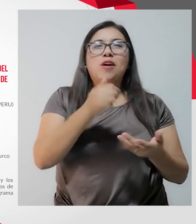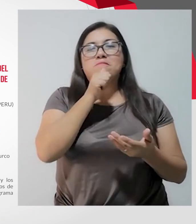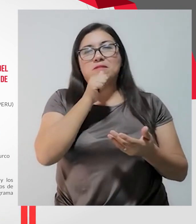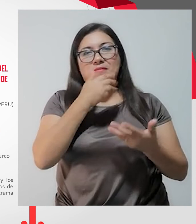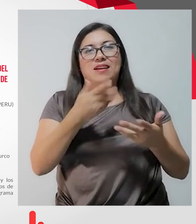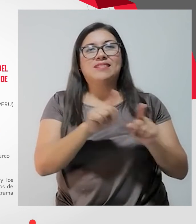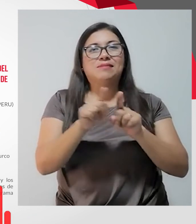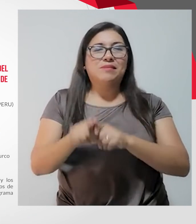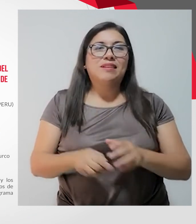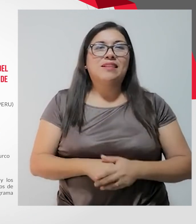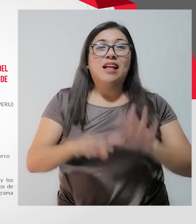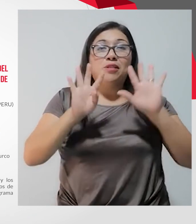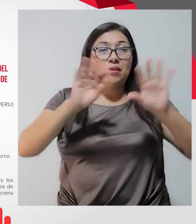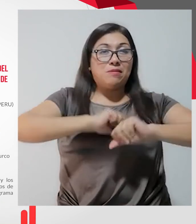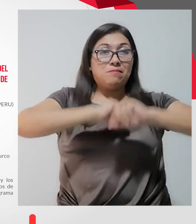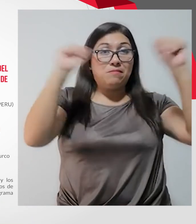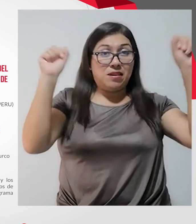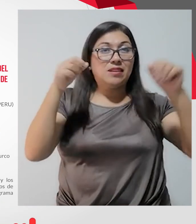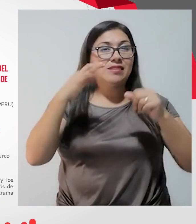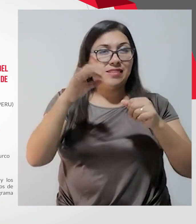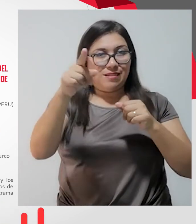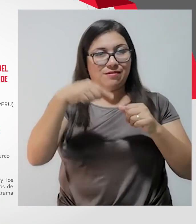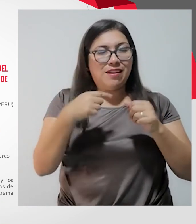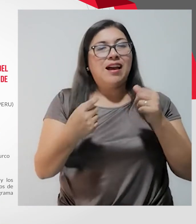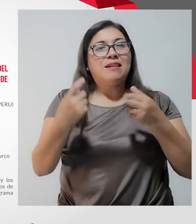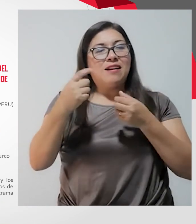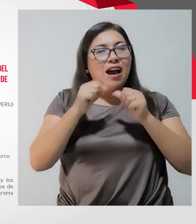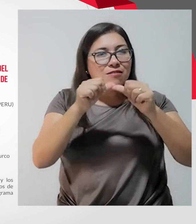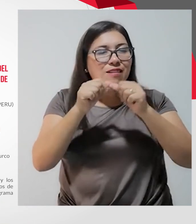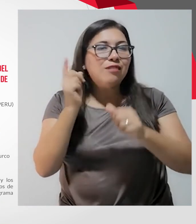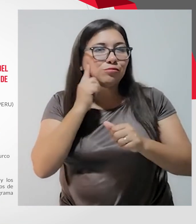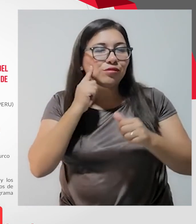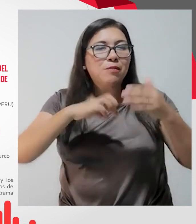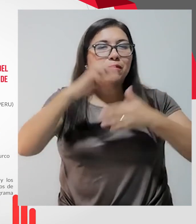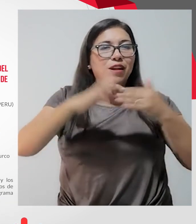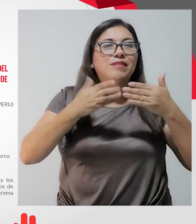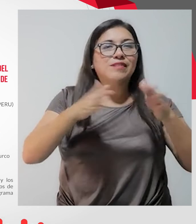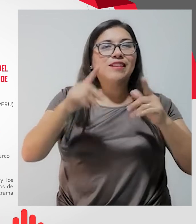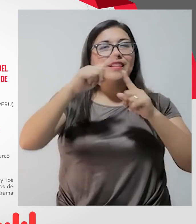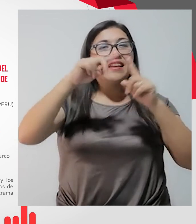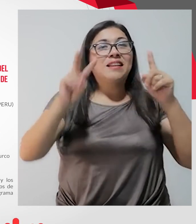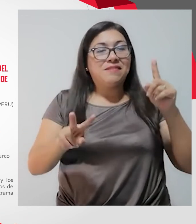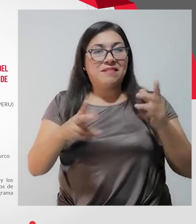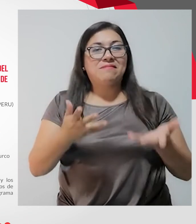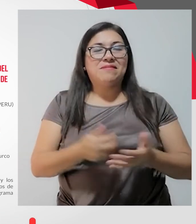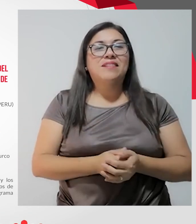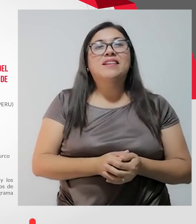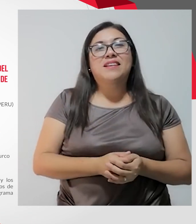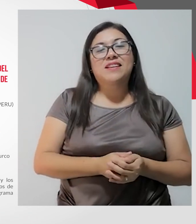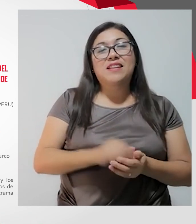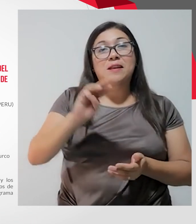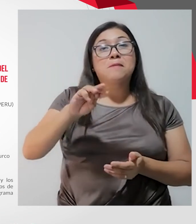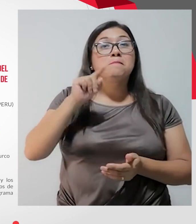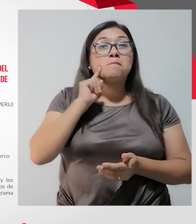privadas. A las 9 de la mañana, acompáñennos también en el programa Sin Barreras Televisión. Y todos